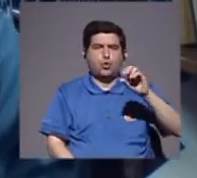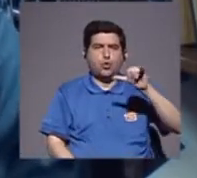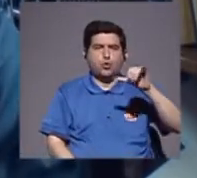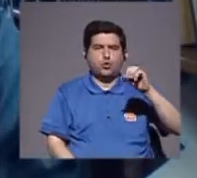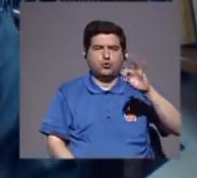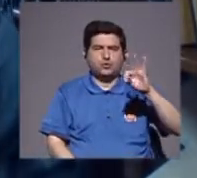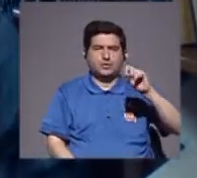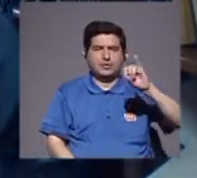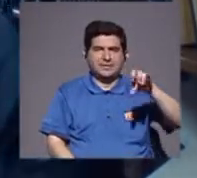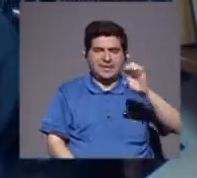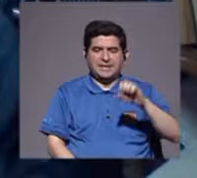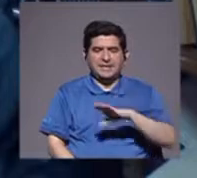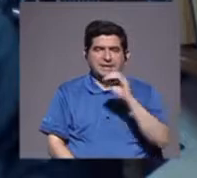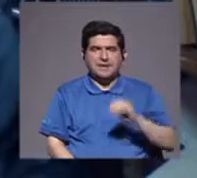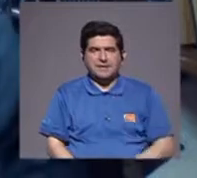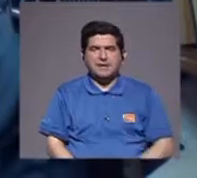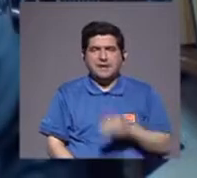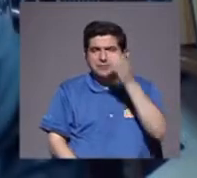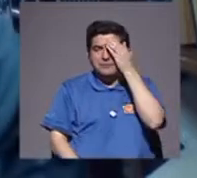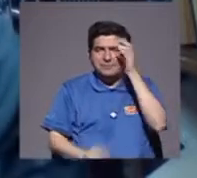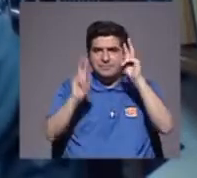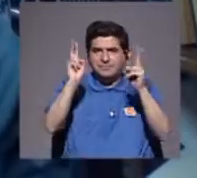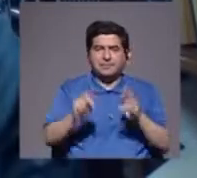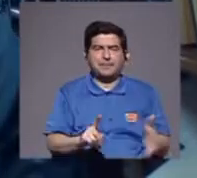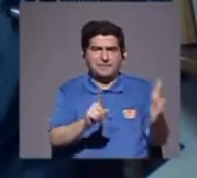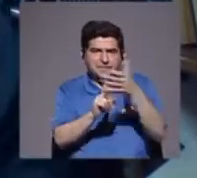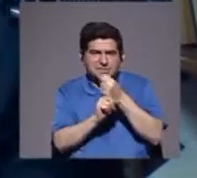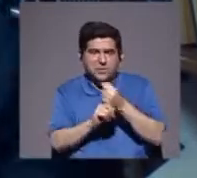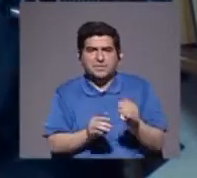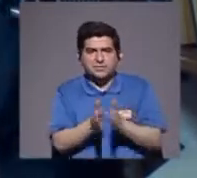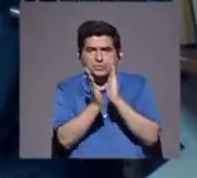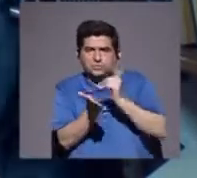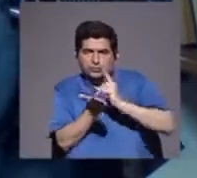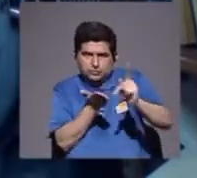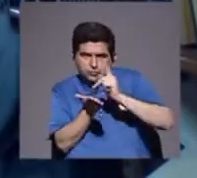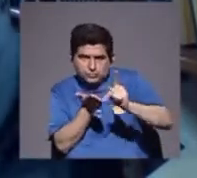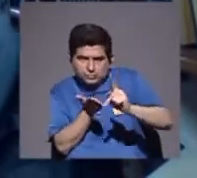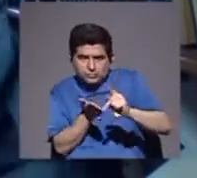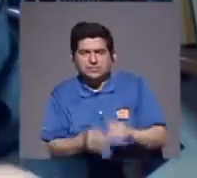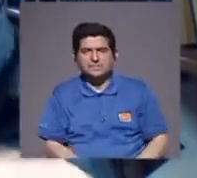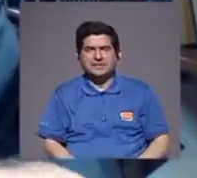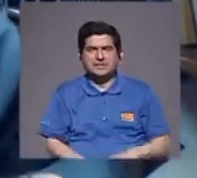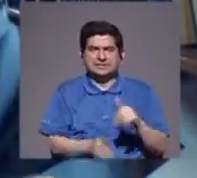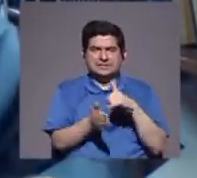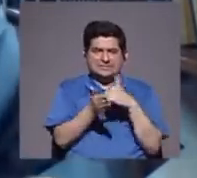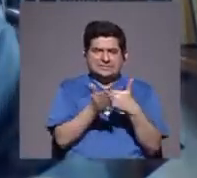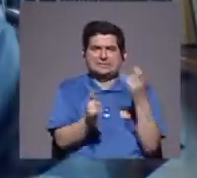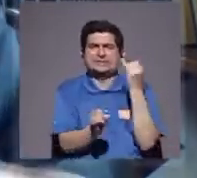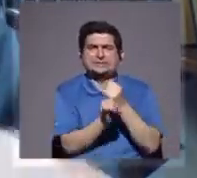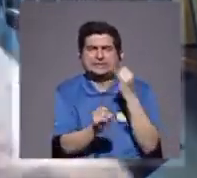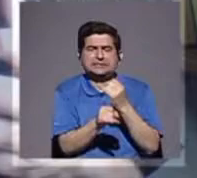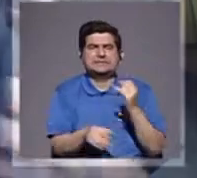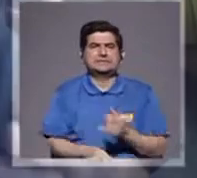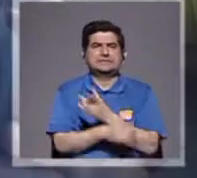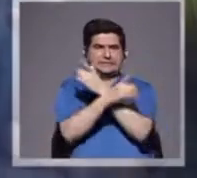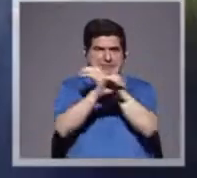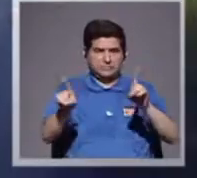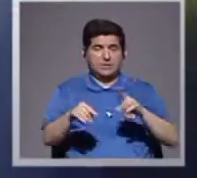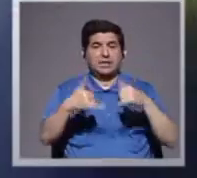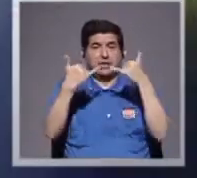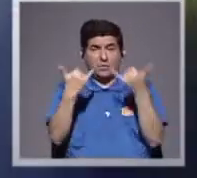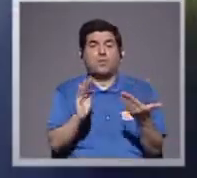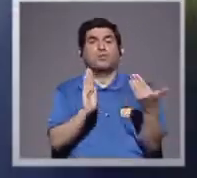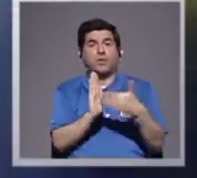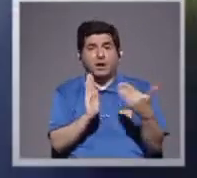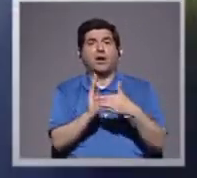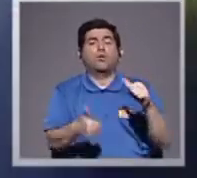la piratería, los secuestros, la extorsión, y el debilitamiento, a las instituciones democráticas, como lo estamos